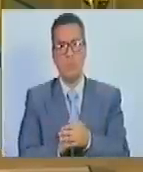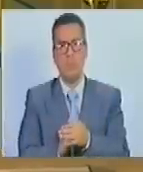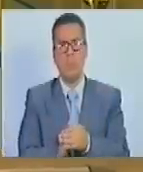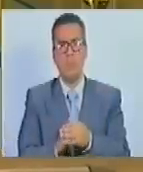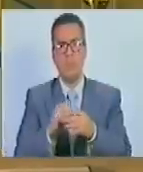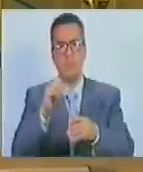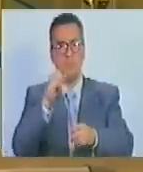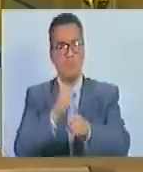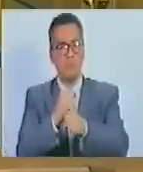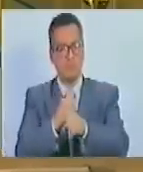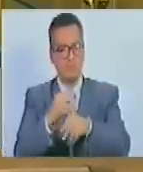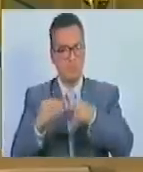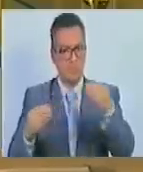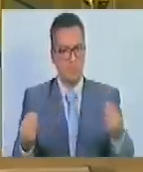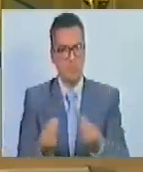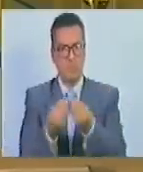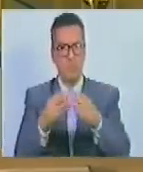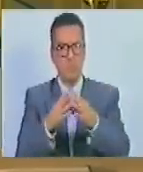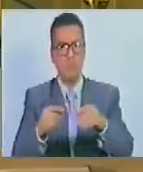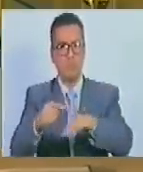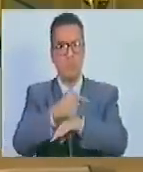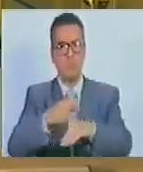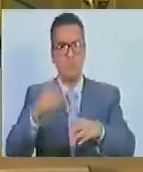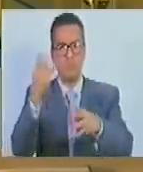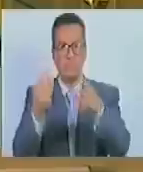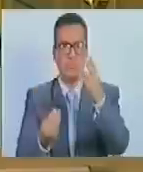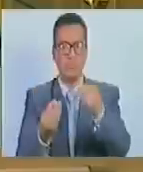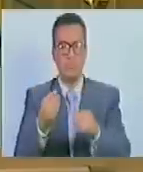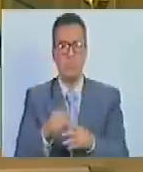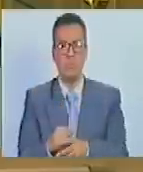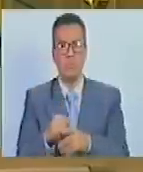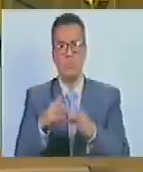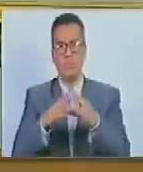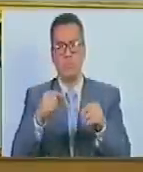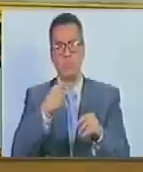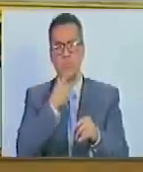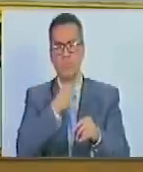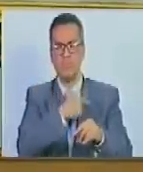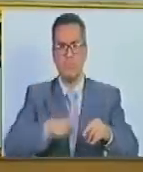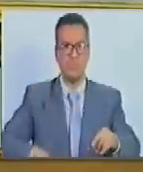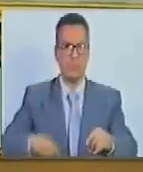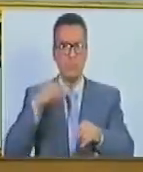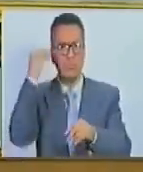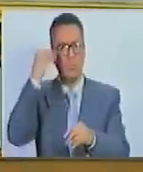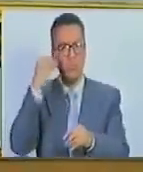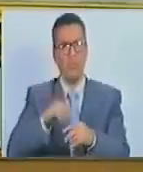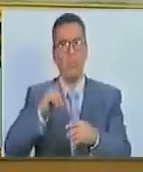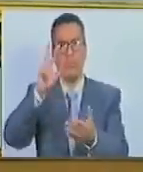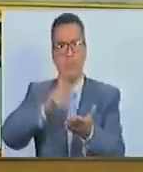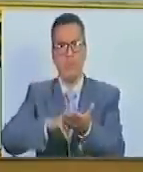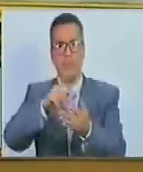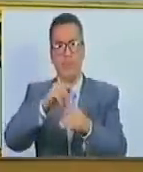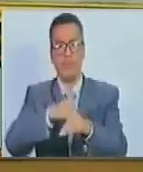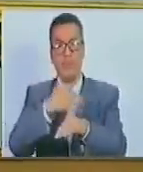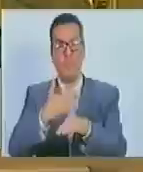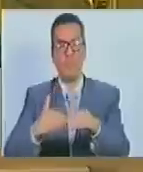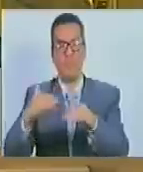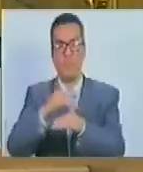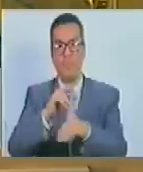funciones del colectivo del gobierno comunal estado siano presidente en consideración el epígrafe aprobado siguiente